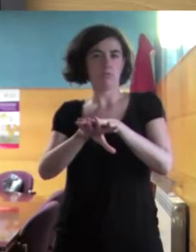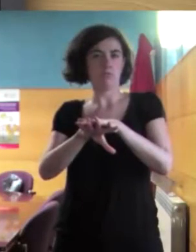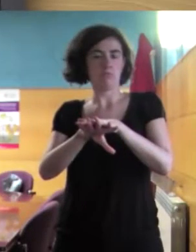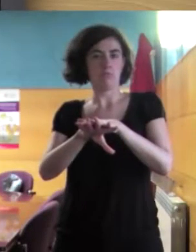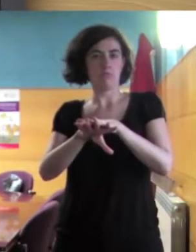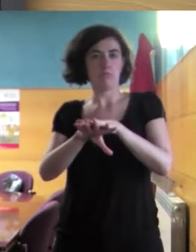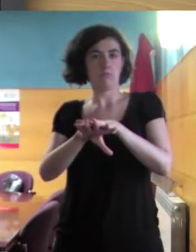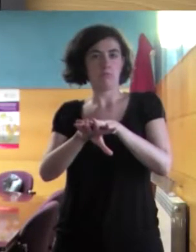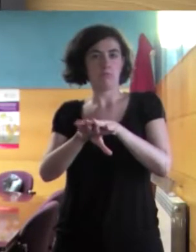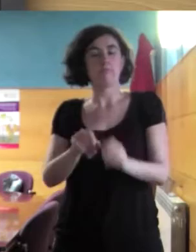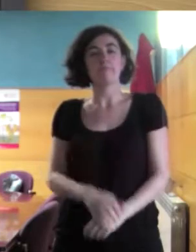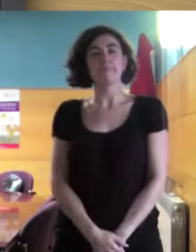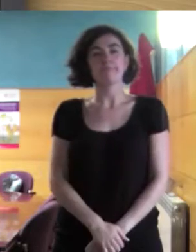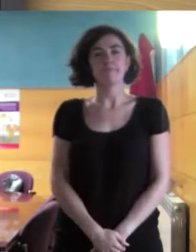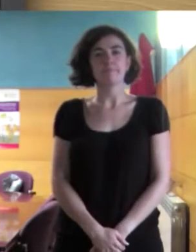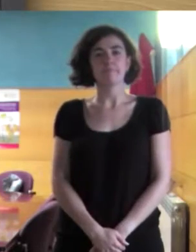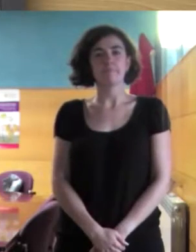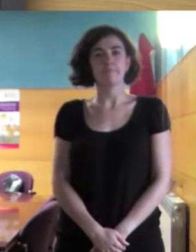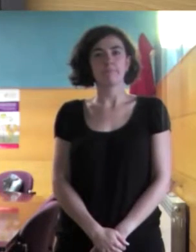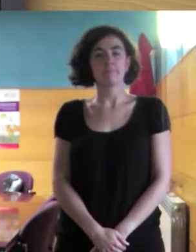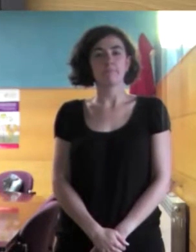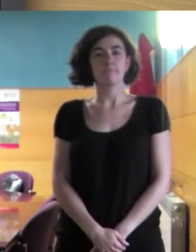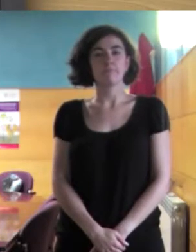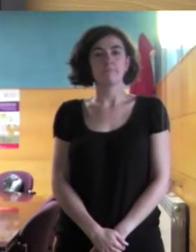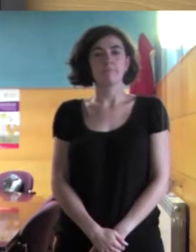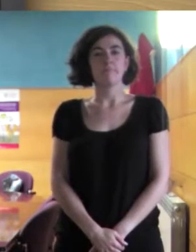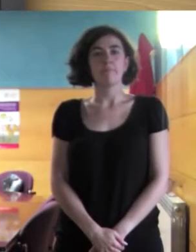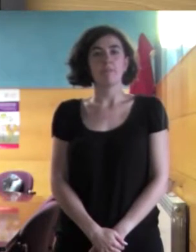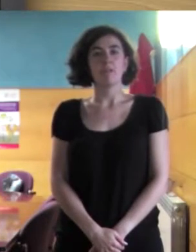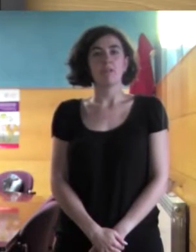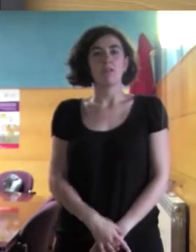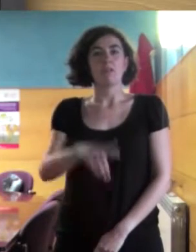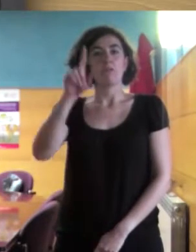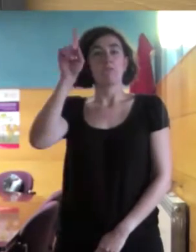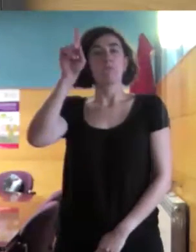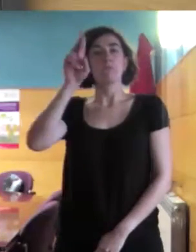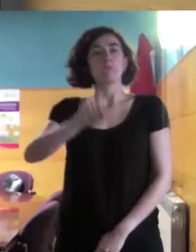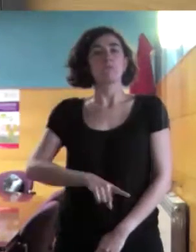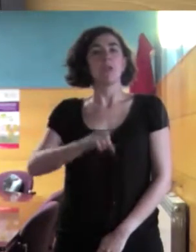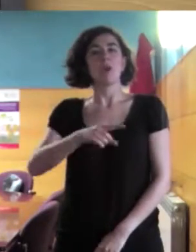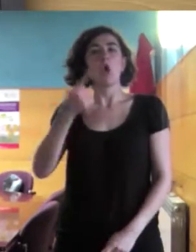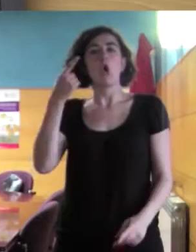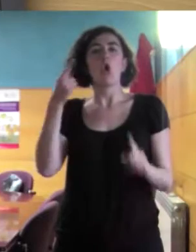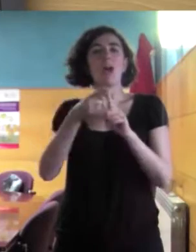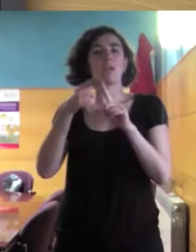conmovernos unos a los otros y así